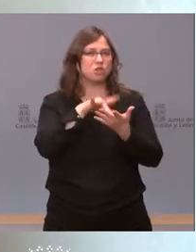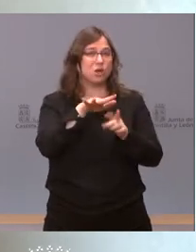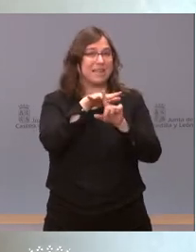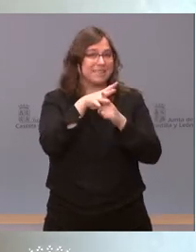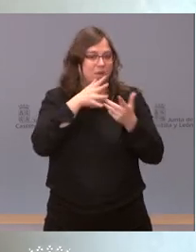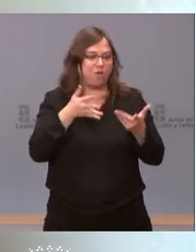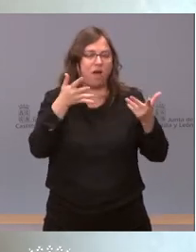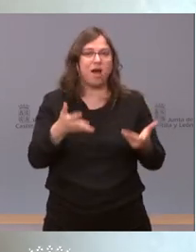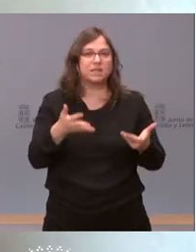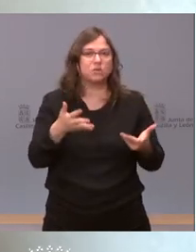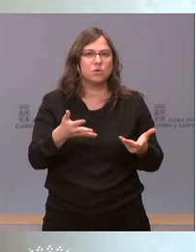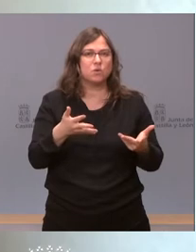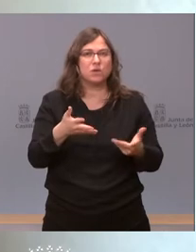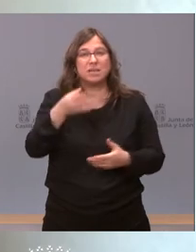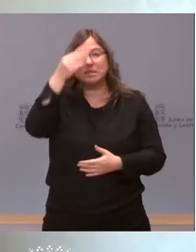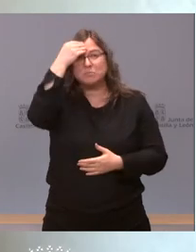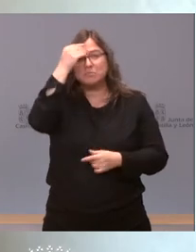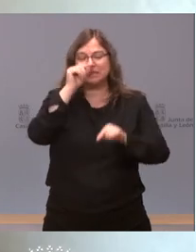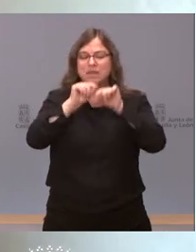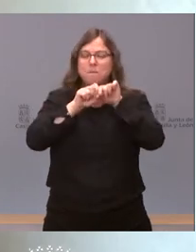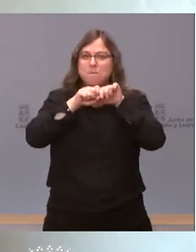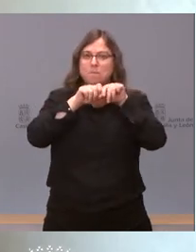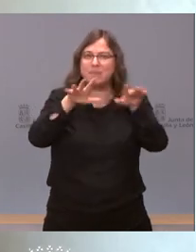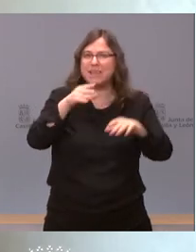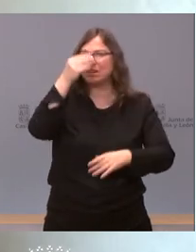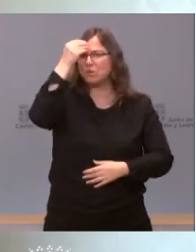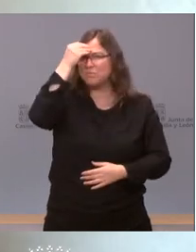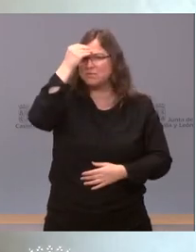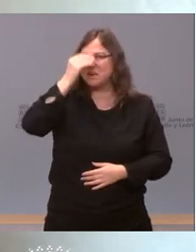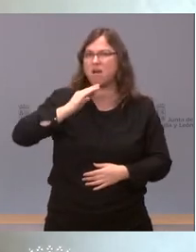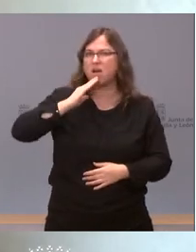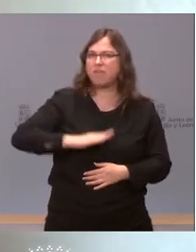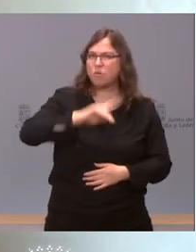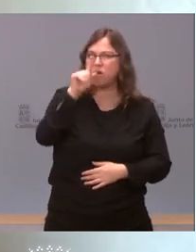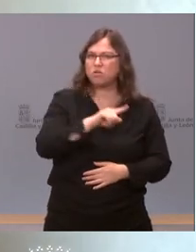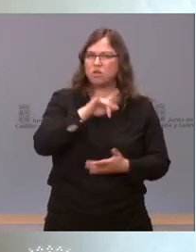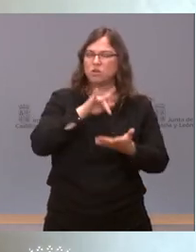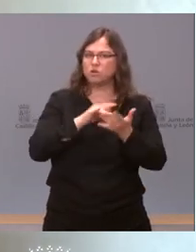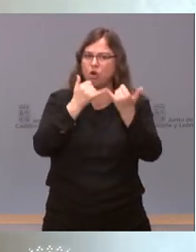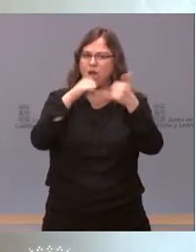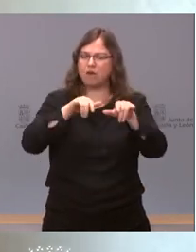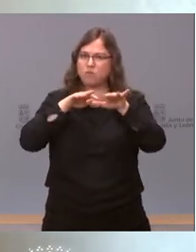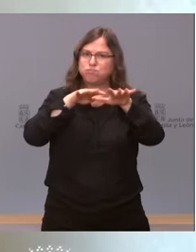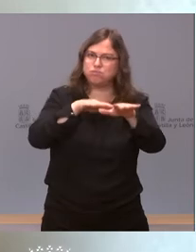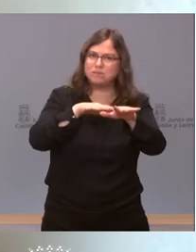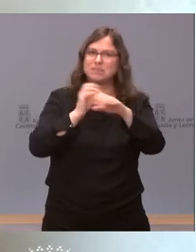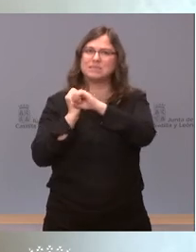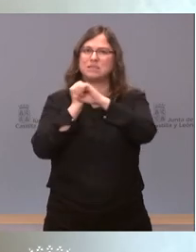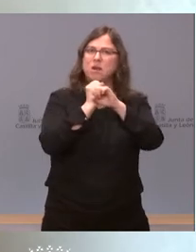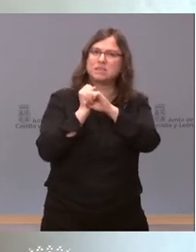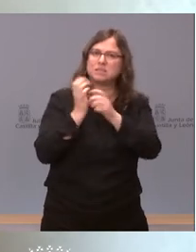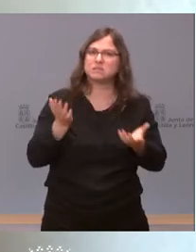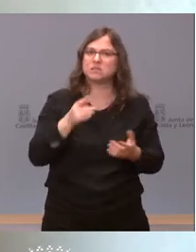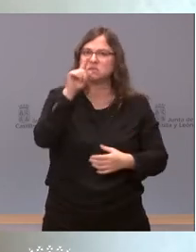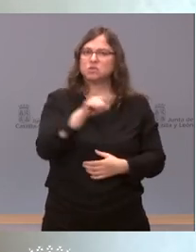restricciones según está evolucionando la pandemia considera que se deben celebrar ese tipo de actos y por otra parte respecto